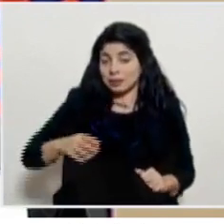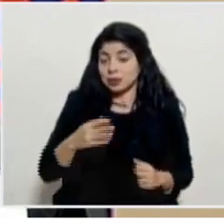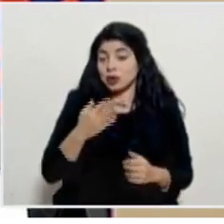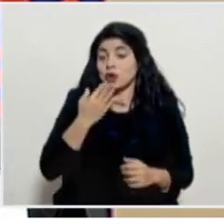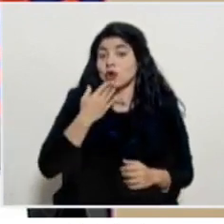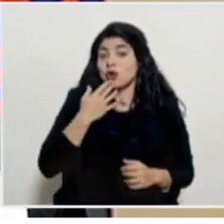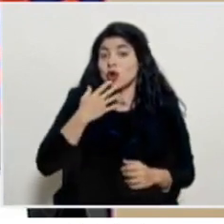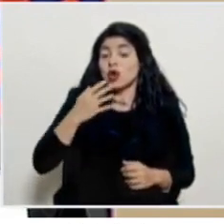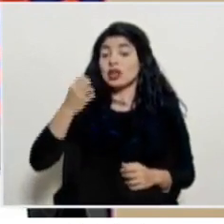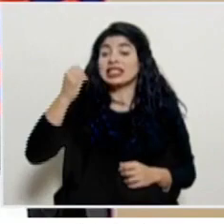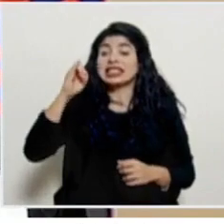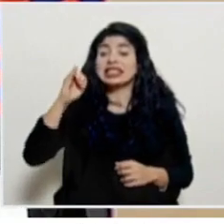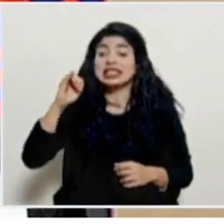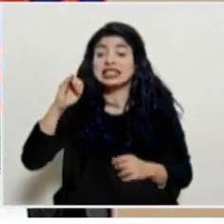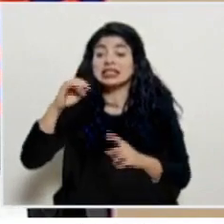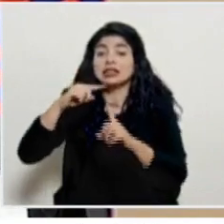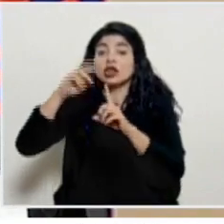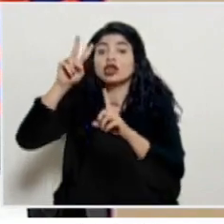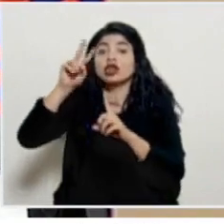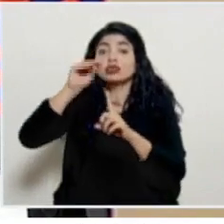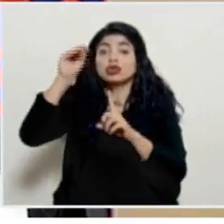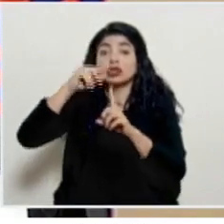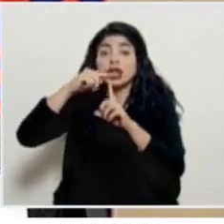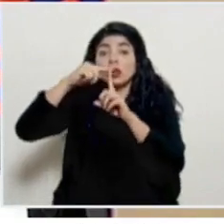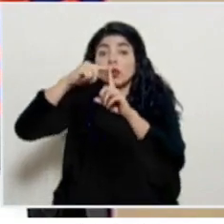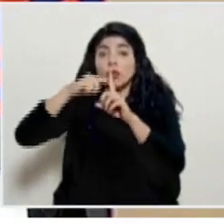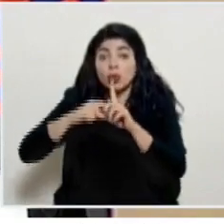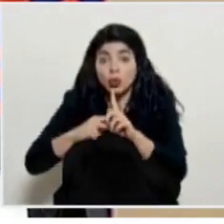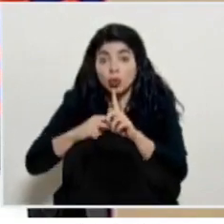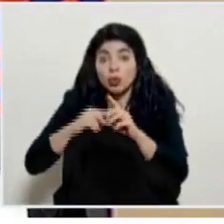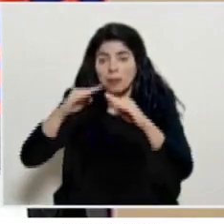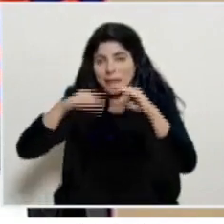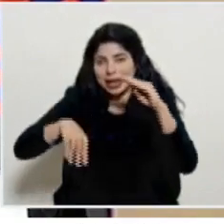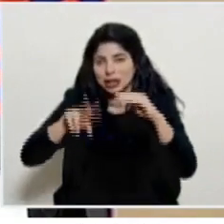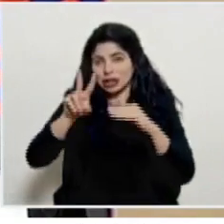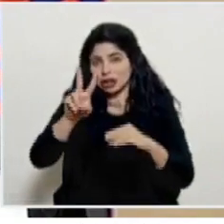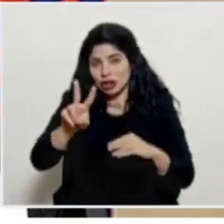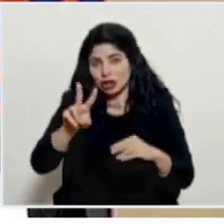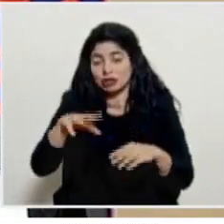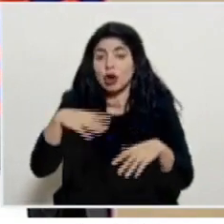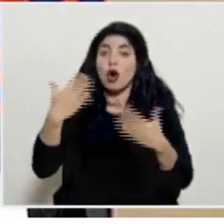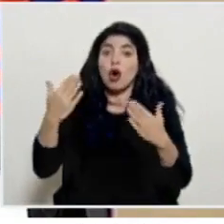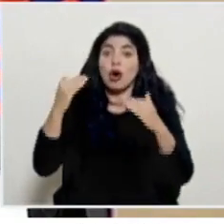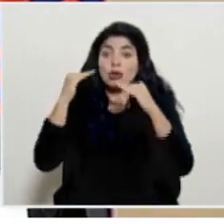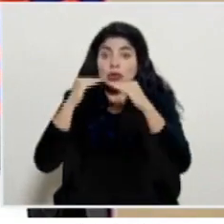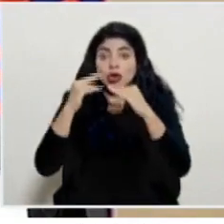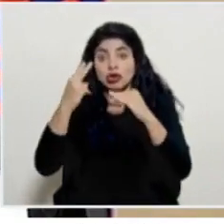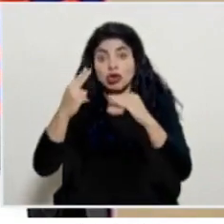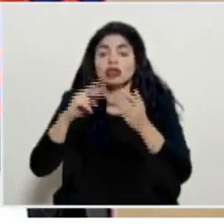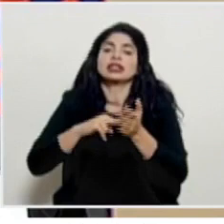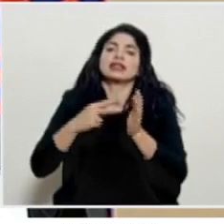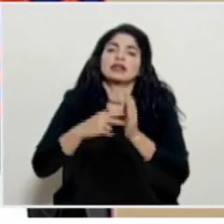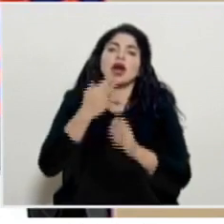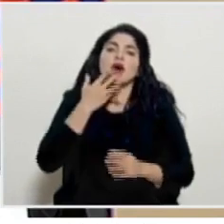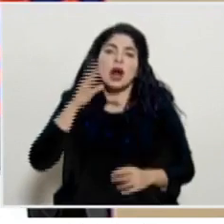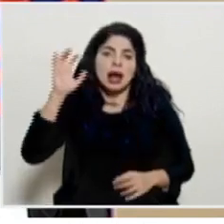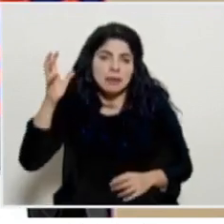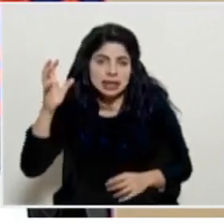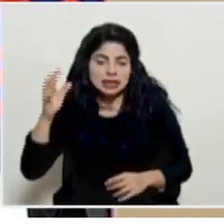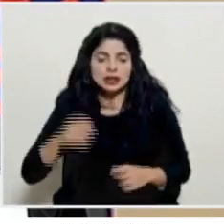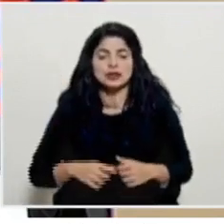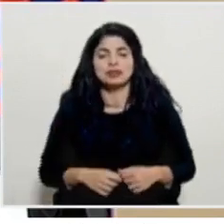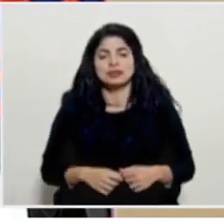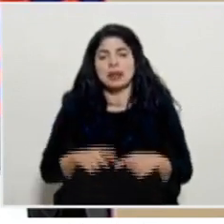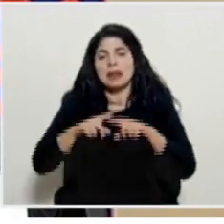baja de la cifra de dos ya sea que pasan o se mantienen en la condición de alerta amarilla seguimos